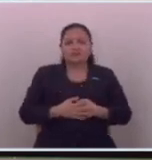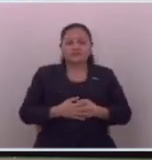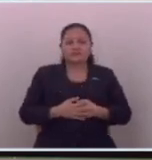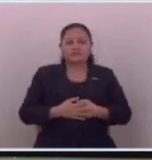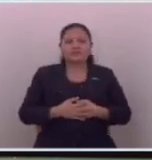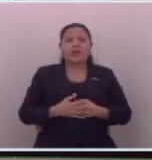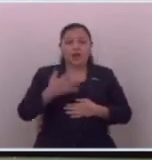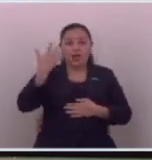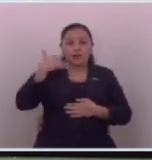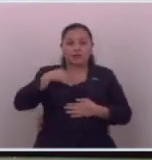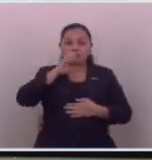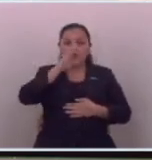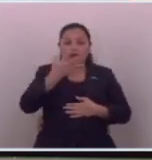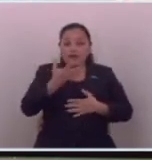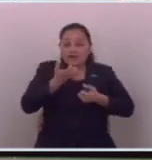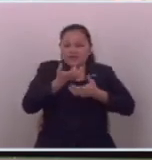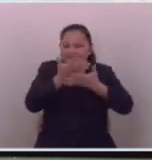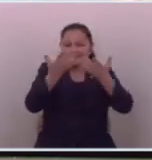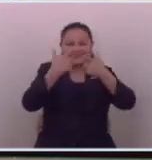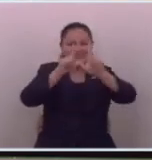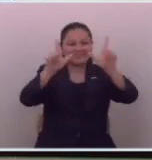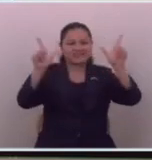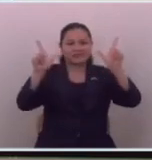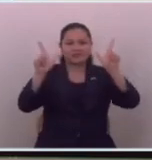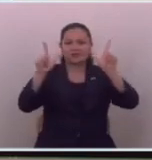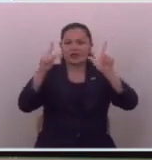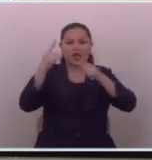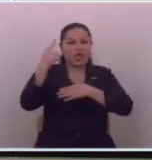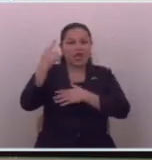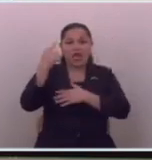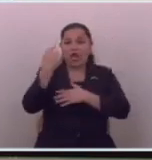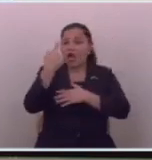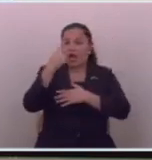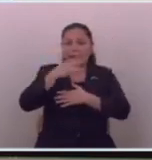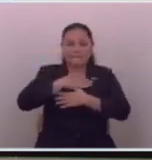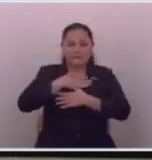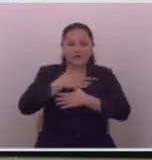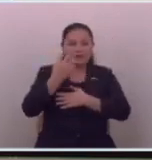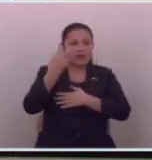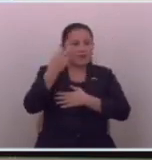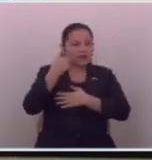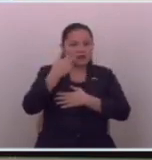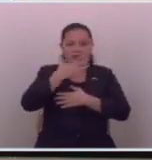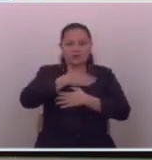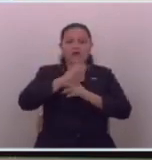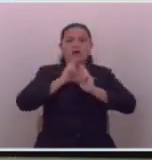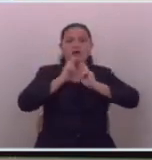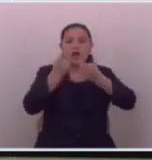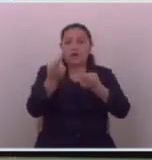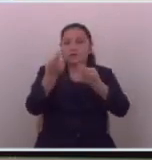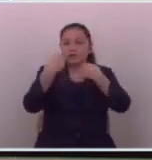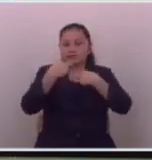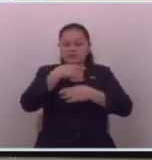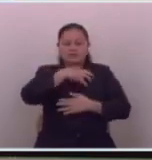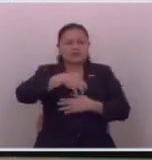es que antes yo decía todo lo que quería nadie me decía nada pero ahora me responden y eso me incomoda